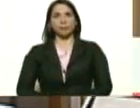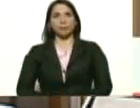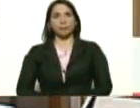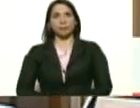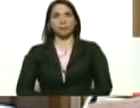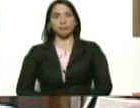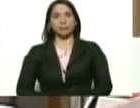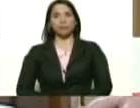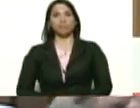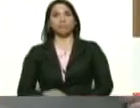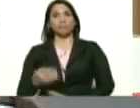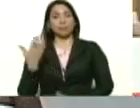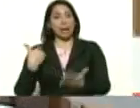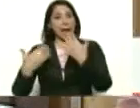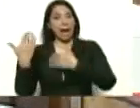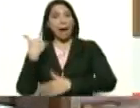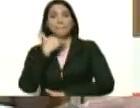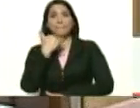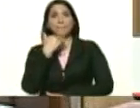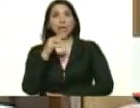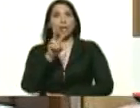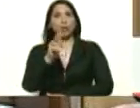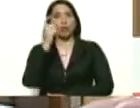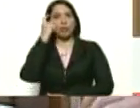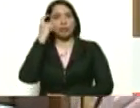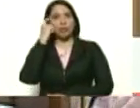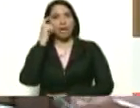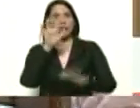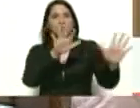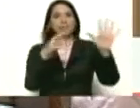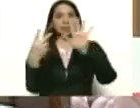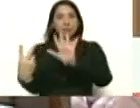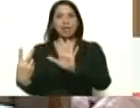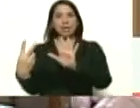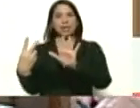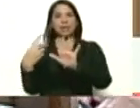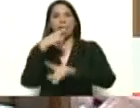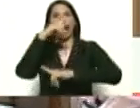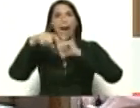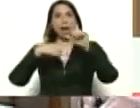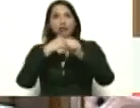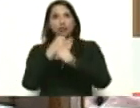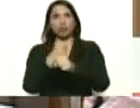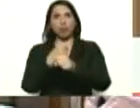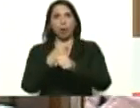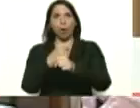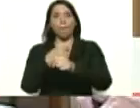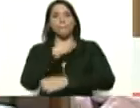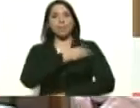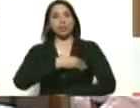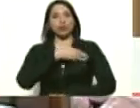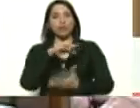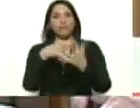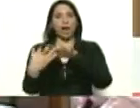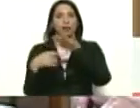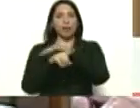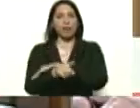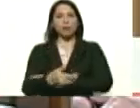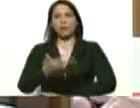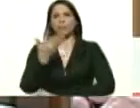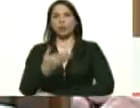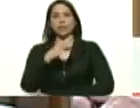dos días el 17 aniversario de la misión Barrio Adentro. Eje fundamental, los CDI